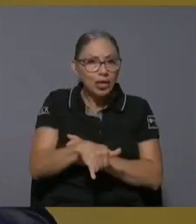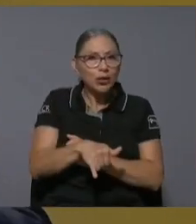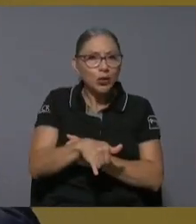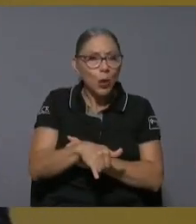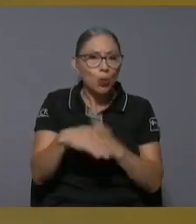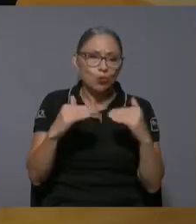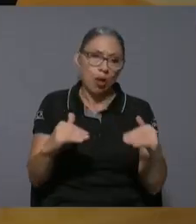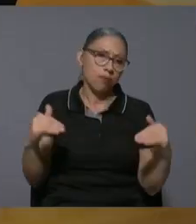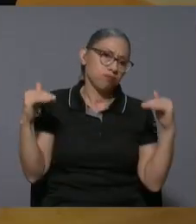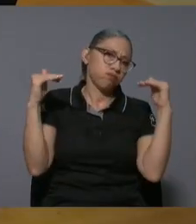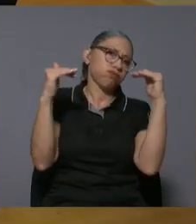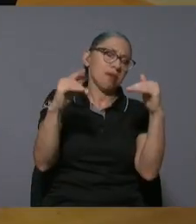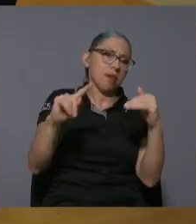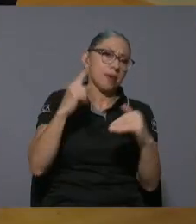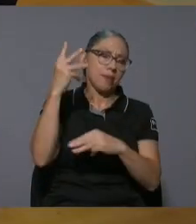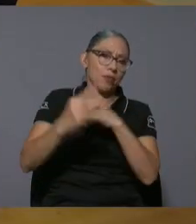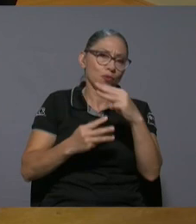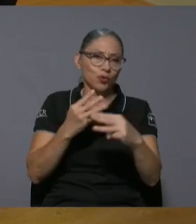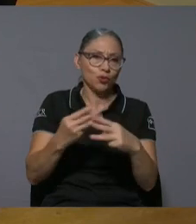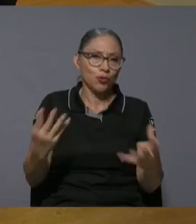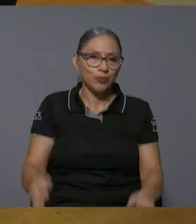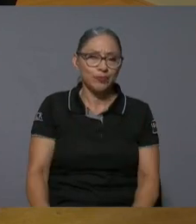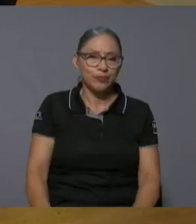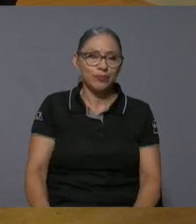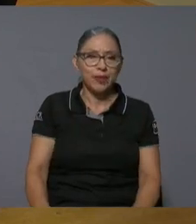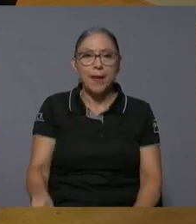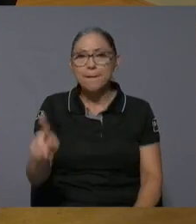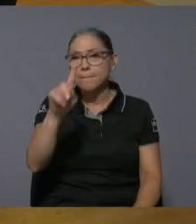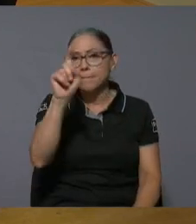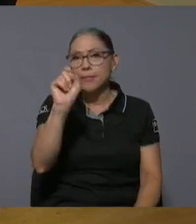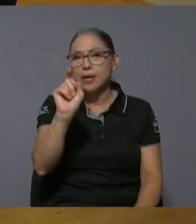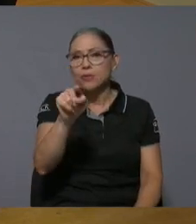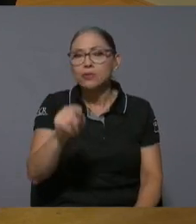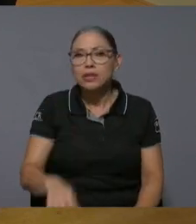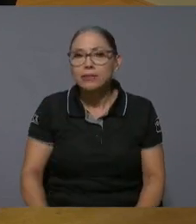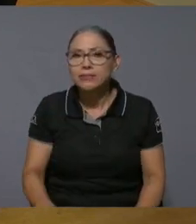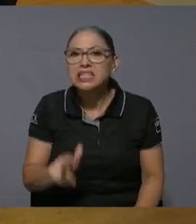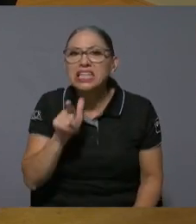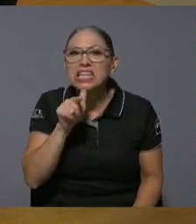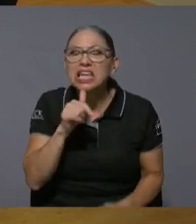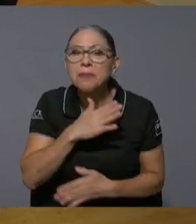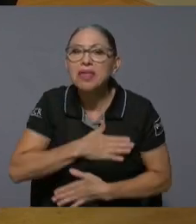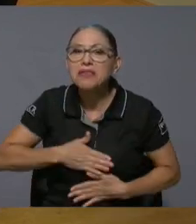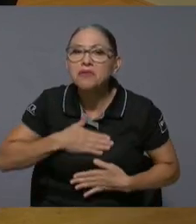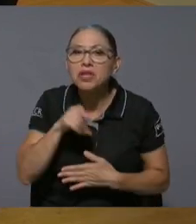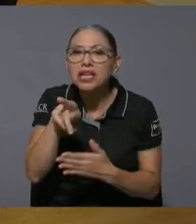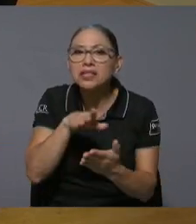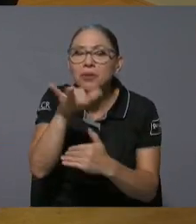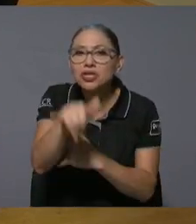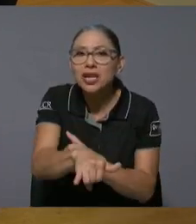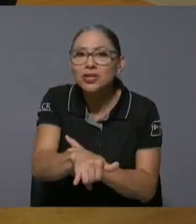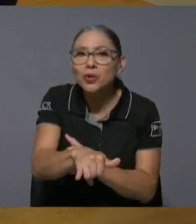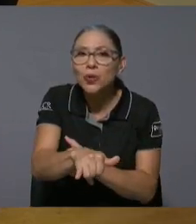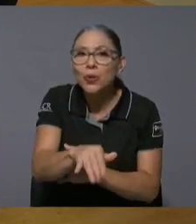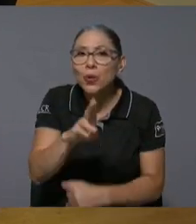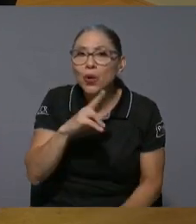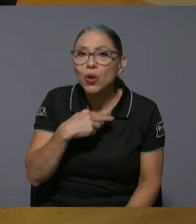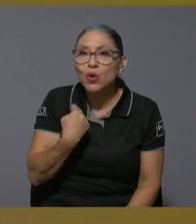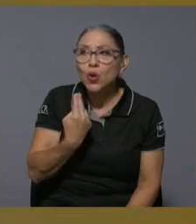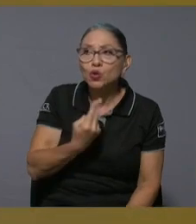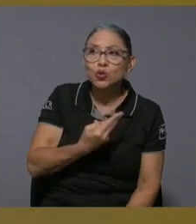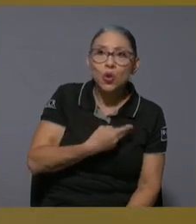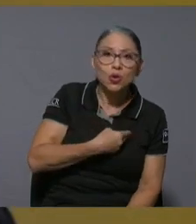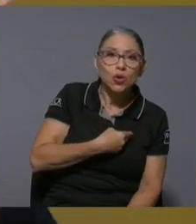primer mundo la pregunta es ¿quién va a disfrutar ese proyecto? nosotros y los hijos y los nietos ya no